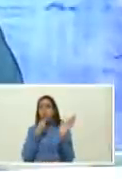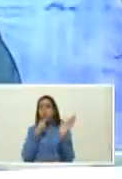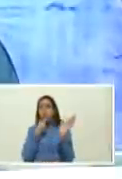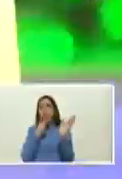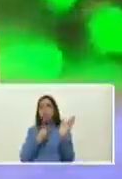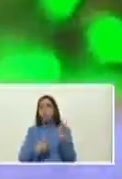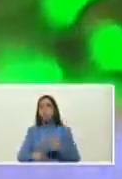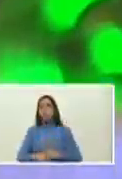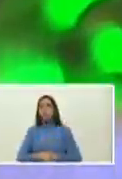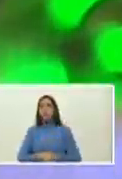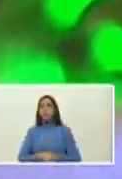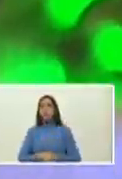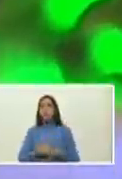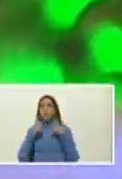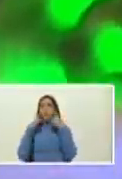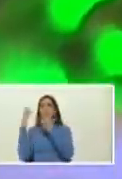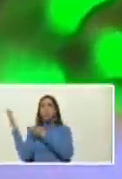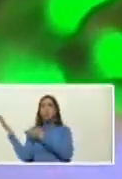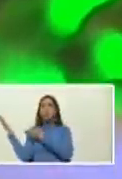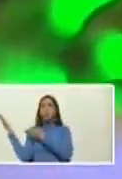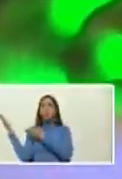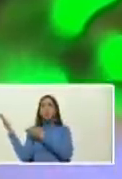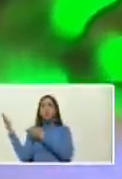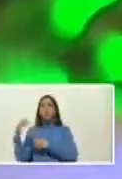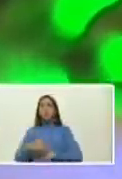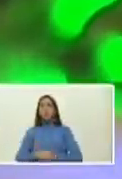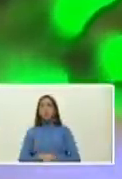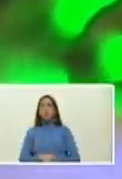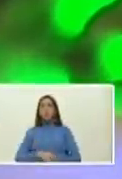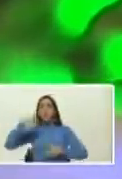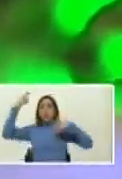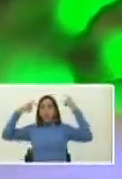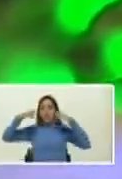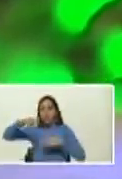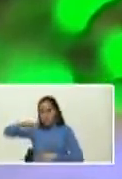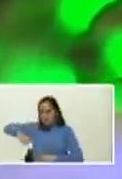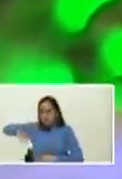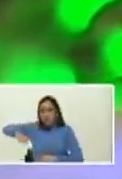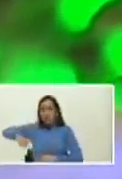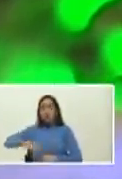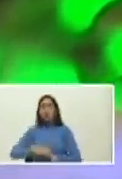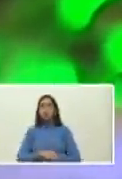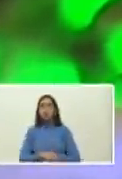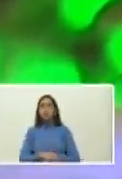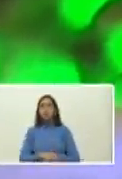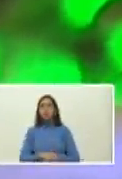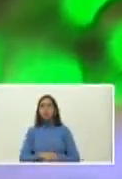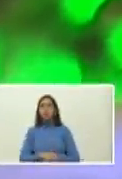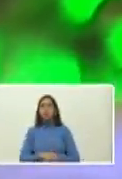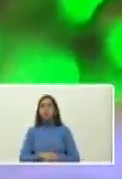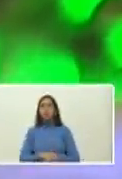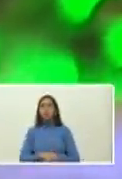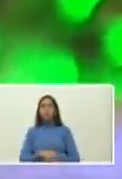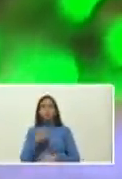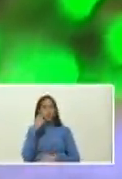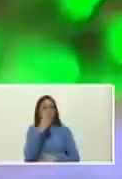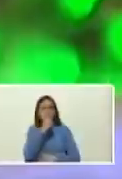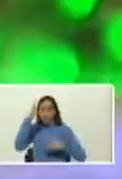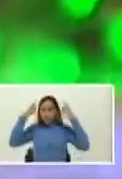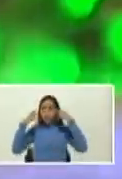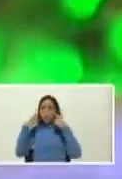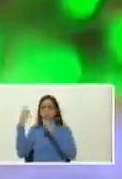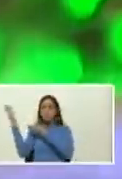donde está la cámara aquí de nuestro comandante Chávez niño esa mirada de Chávez verdad